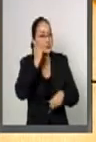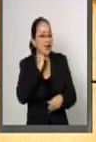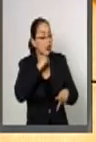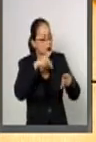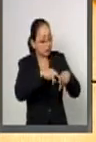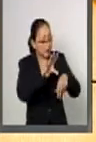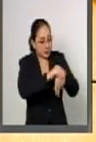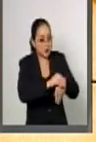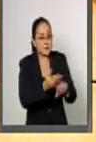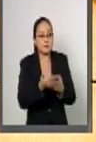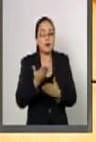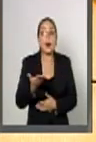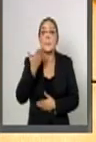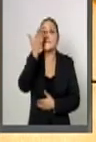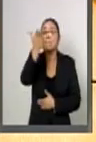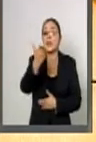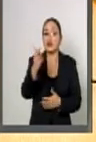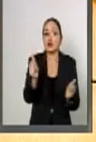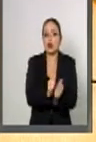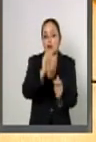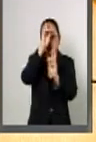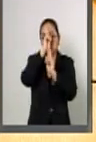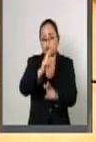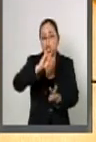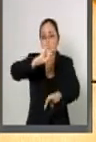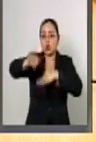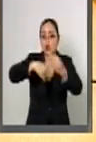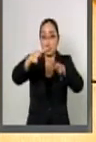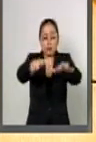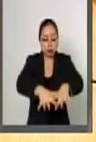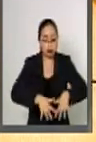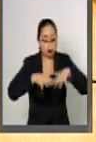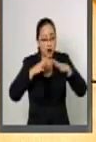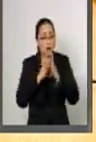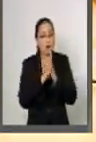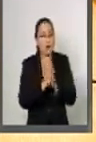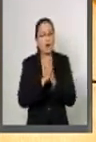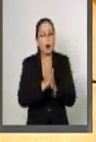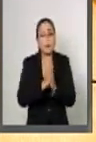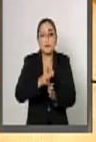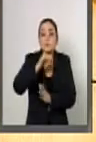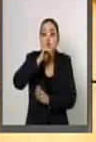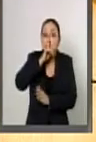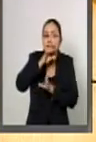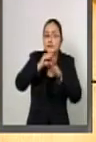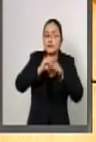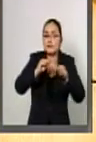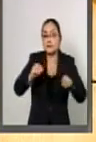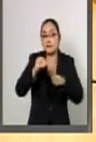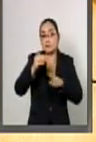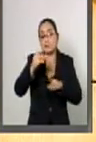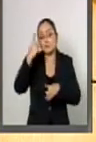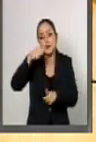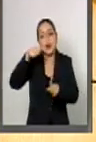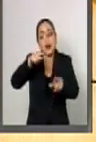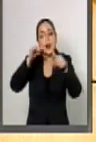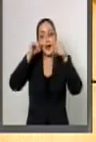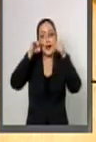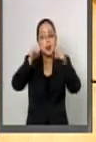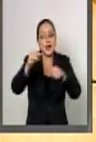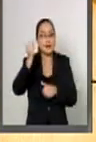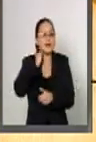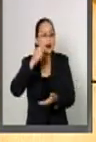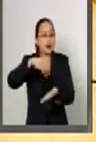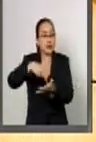solicito respetuosamente a toda la Asamblea guardemos el silencio necesario para escuchar